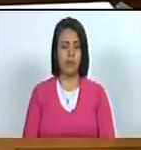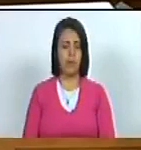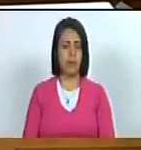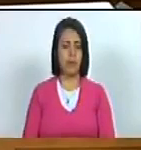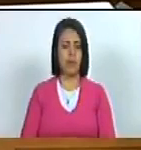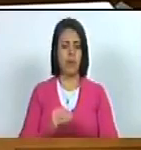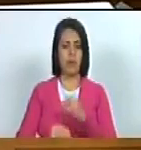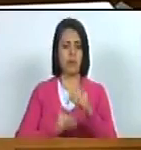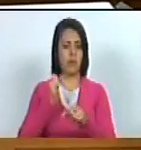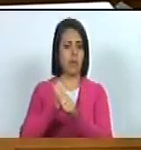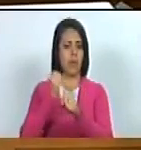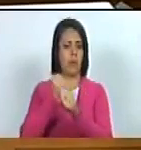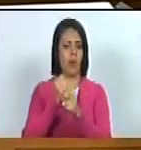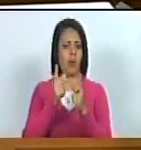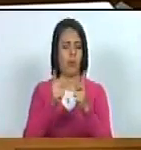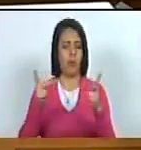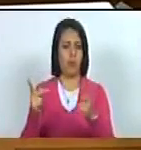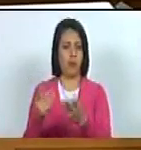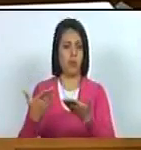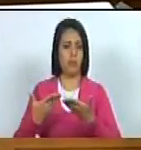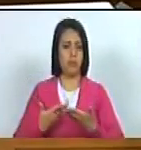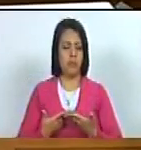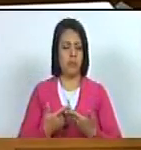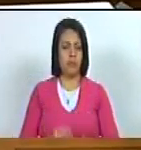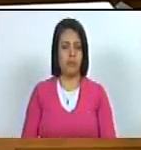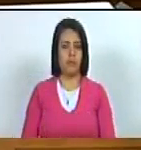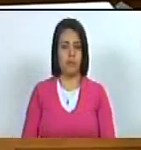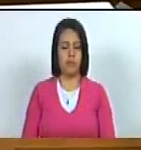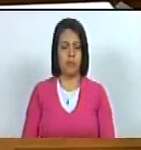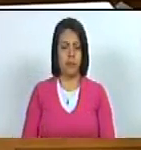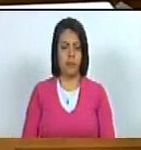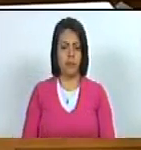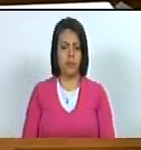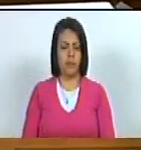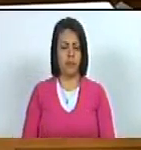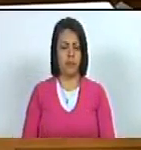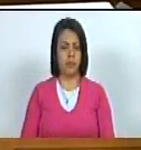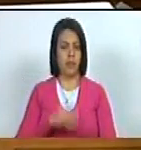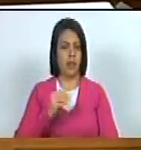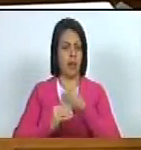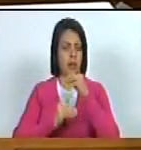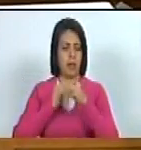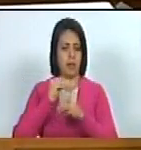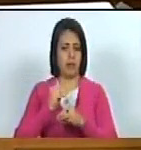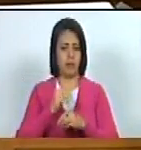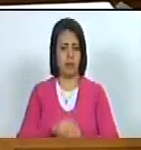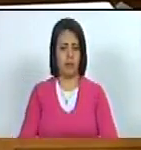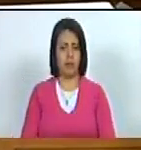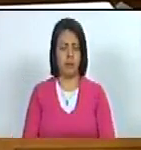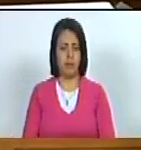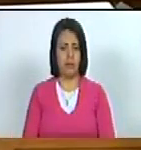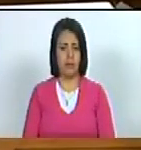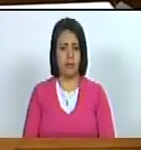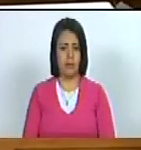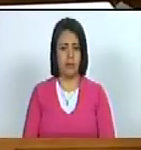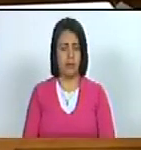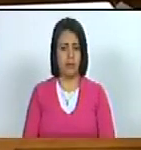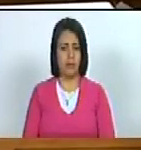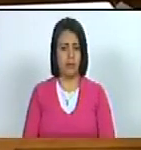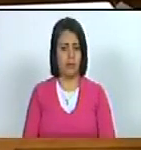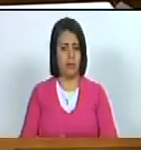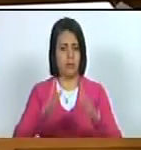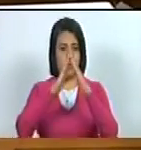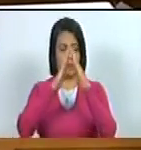una función pública residía en la edificación de una